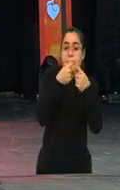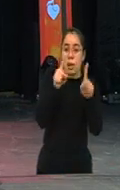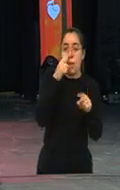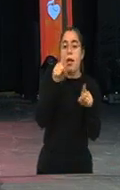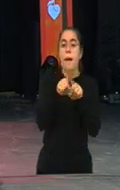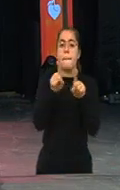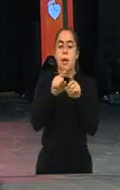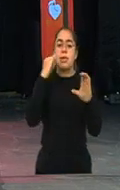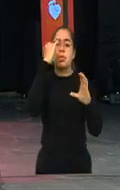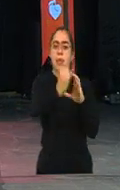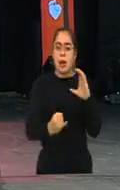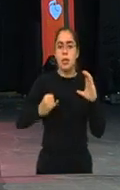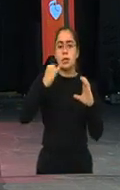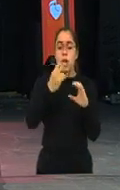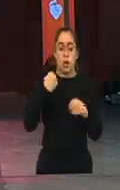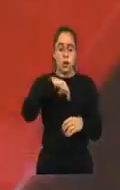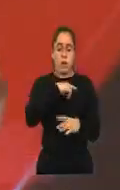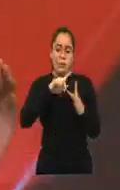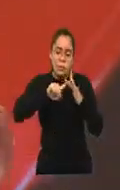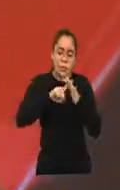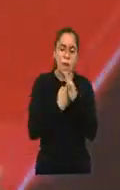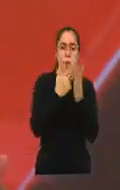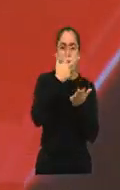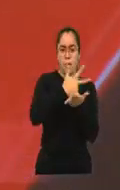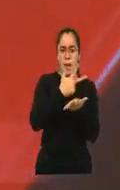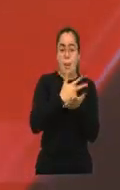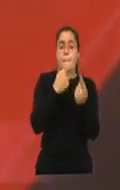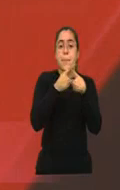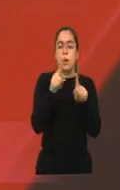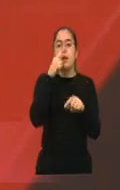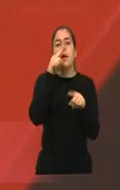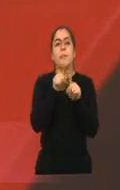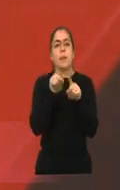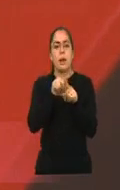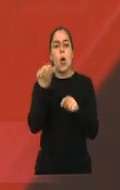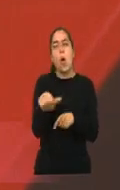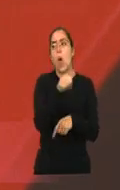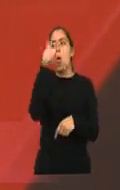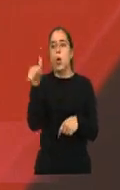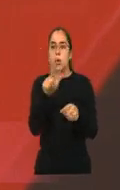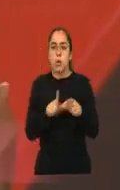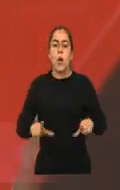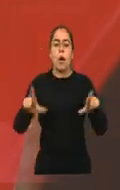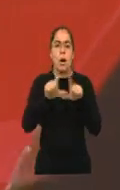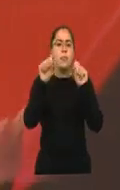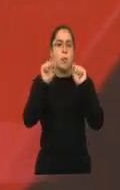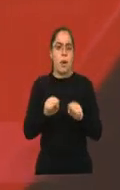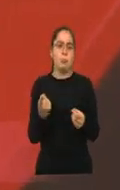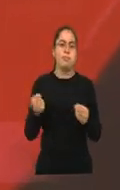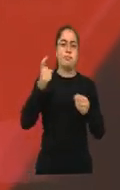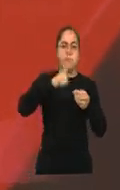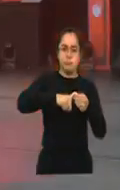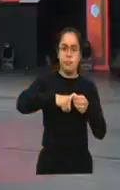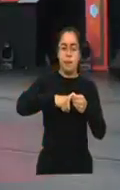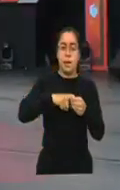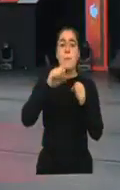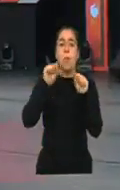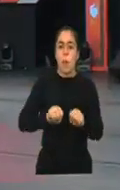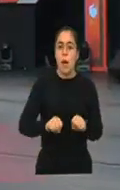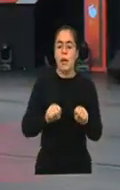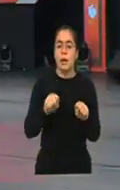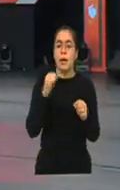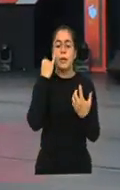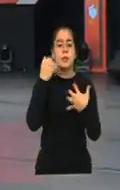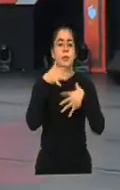Iniciamos en Guatemala, Juan Carlos. Pero puede ser que en otros lugares también se sumen a esta iniciativa y puedan incluir y, por supuesto,